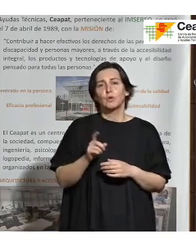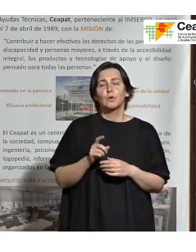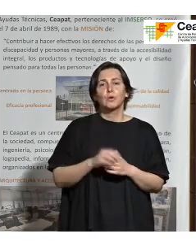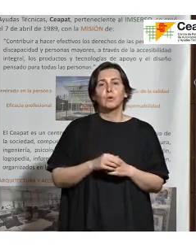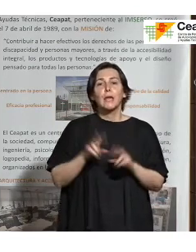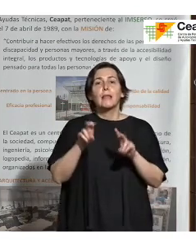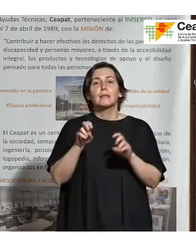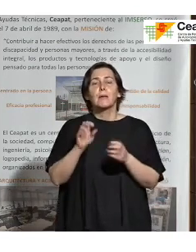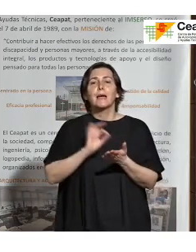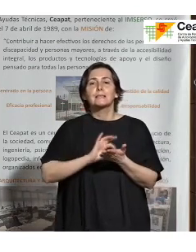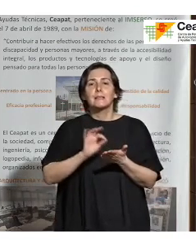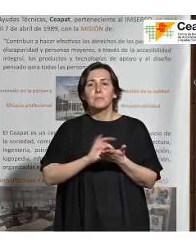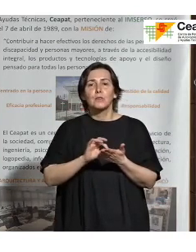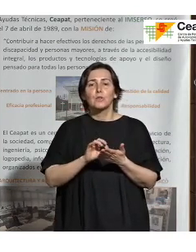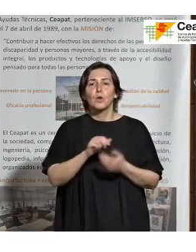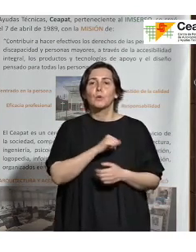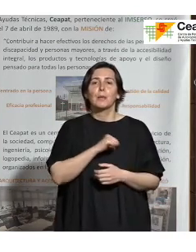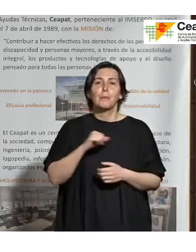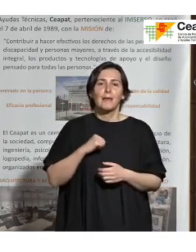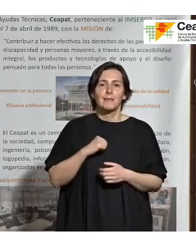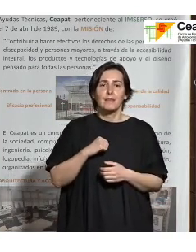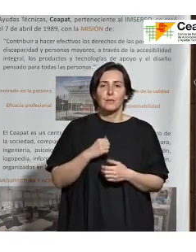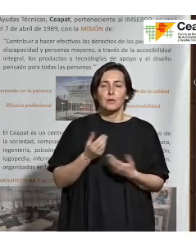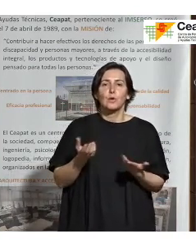hablabas de climatización del servicio,